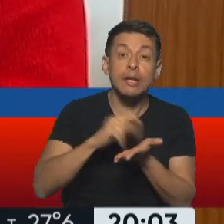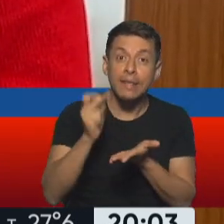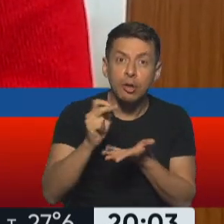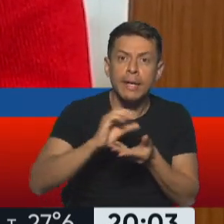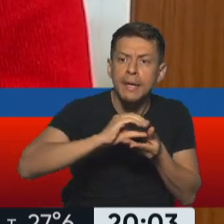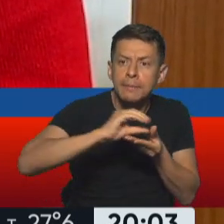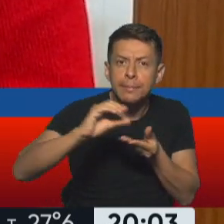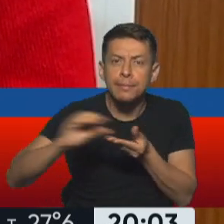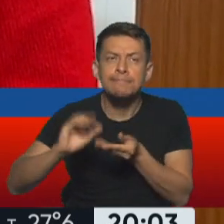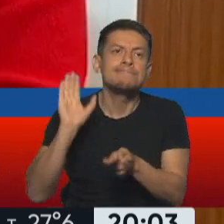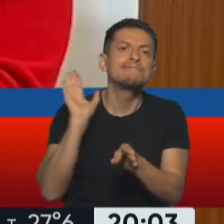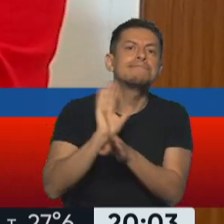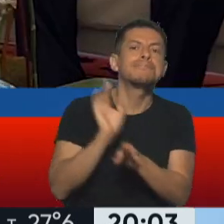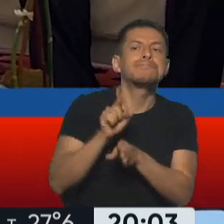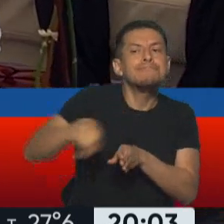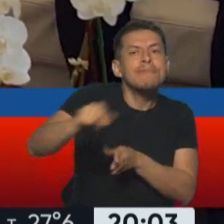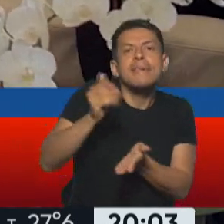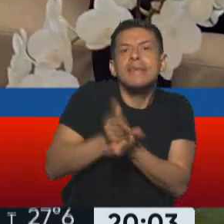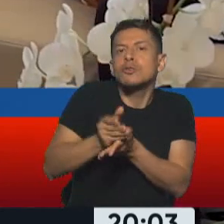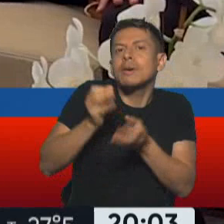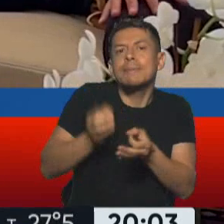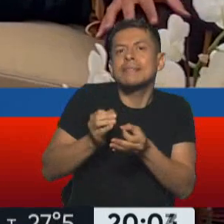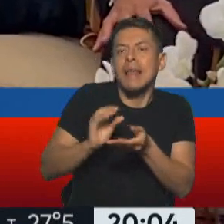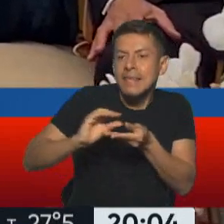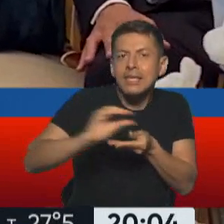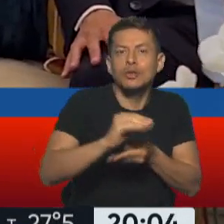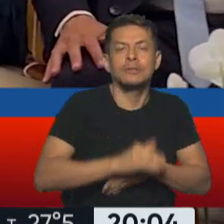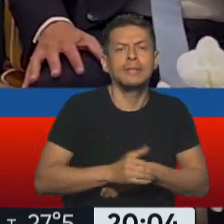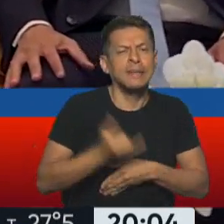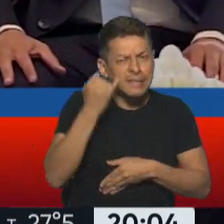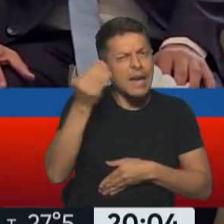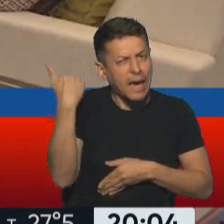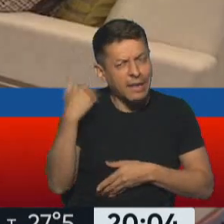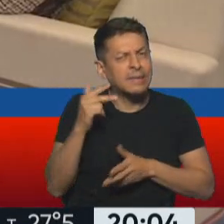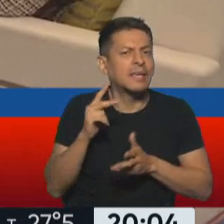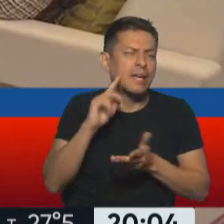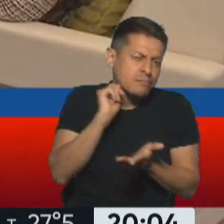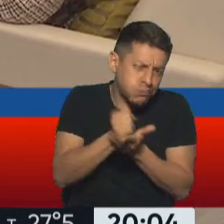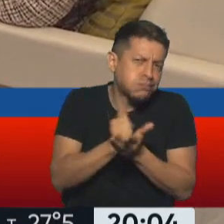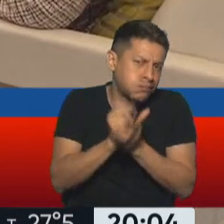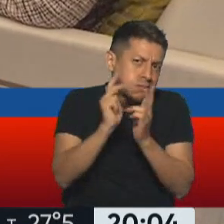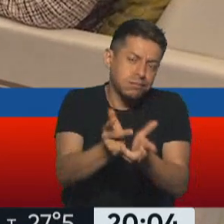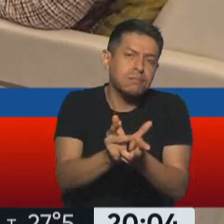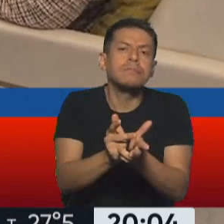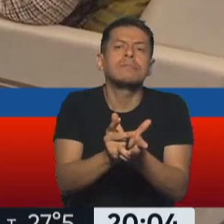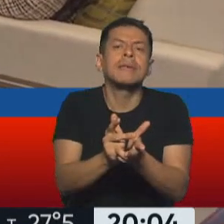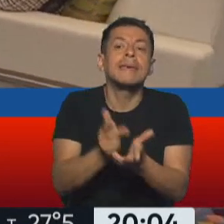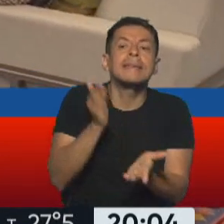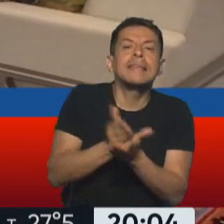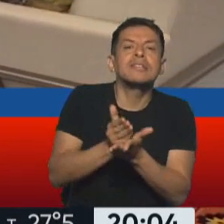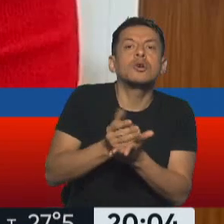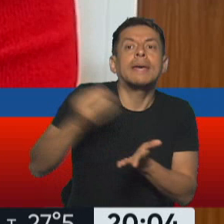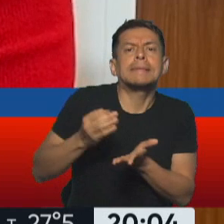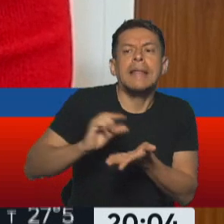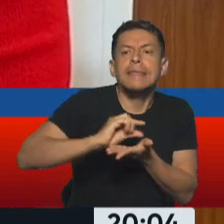dólares en concepto de derechos especiales de giro. Ya lo habíamos repetido en varias ediciones y básicamente los derechos especiales de giro